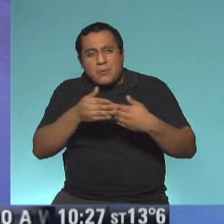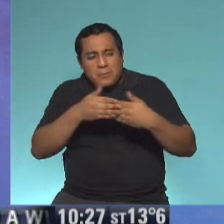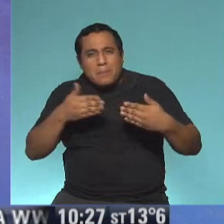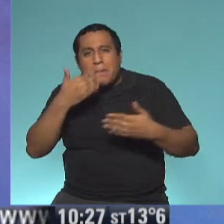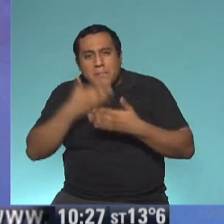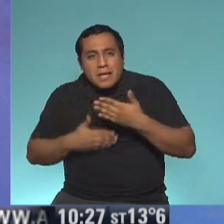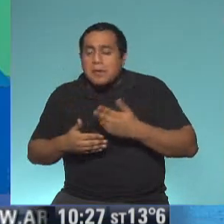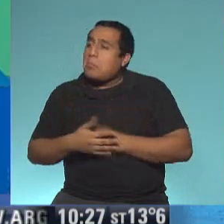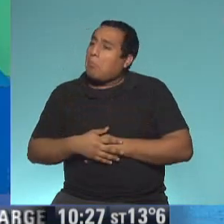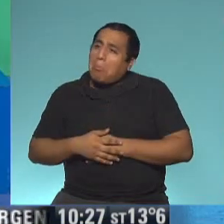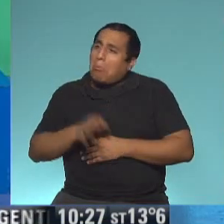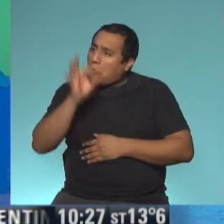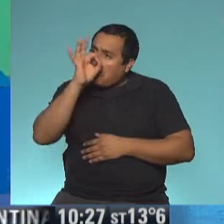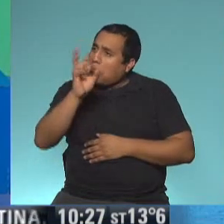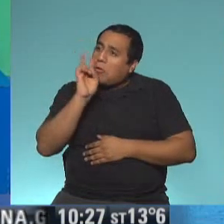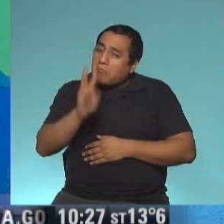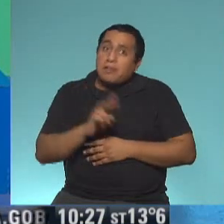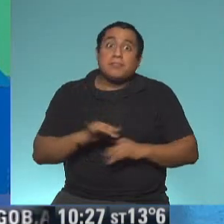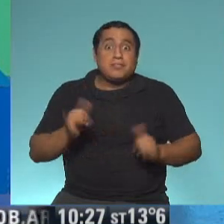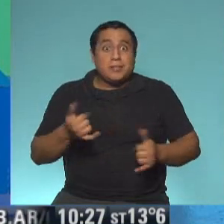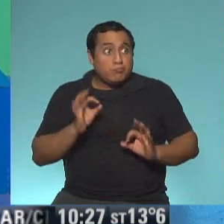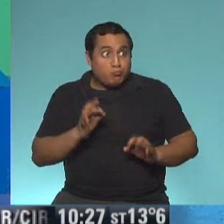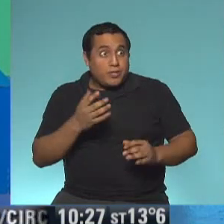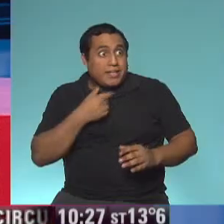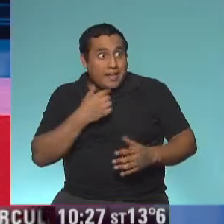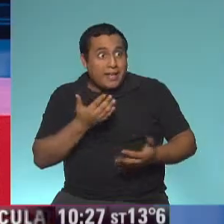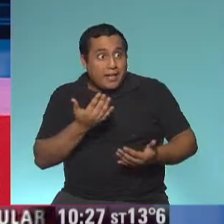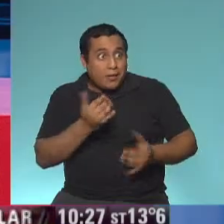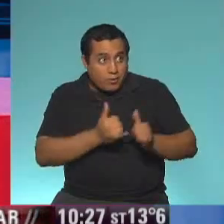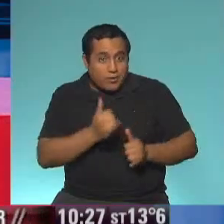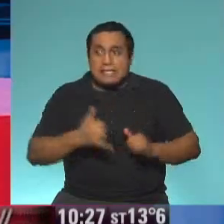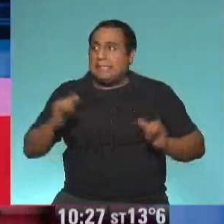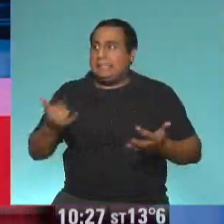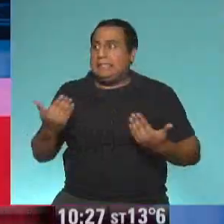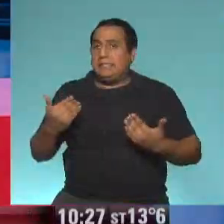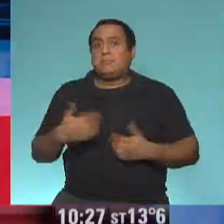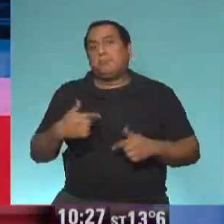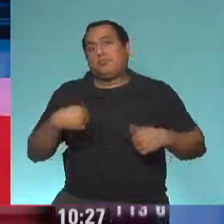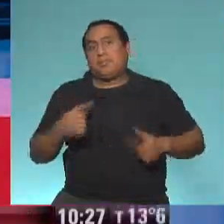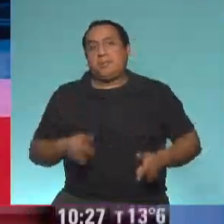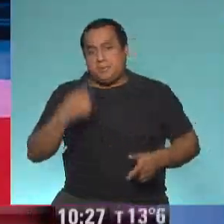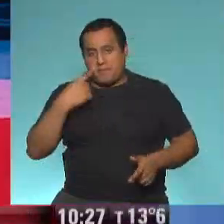Sí. Yo nunca había ¿Están listos para escucharla? Sí, sí. ¿Tienen ganas? Pero por supuesto. Bueno, porque yo también.